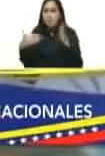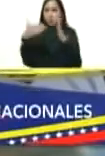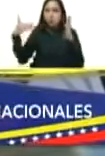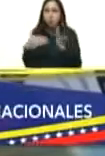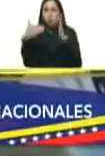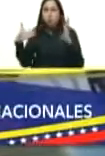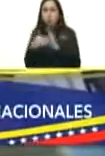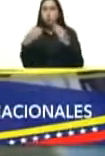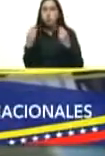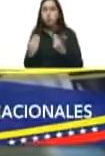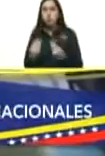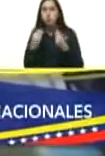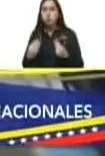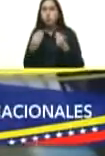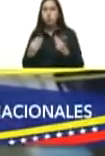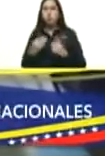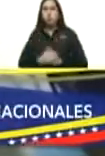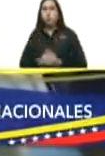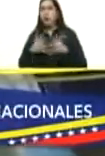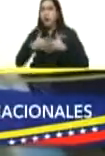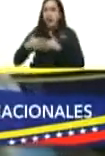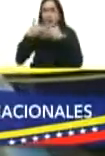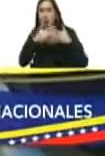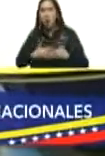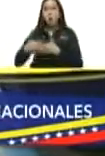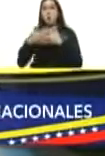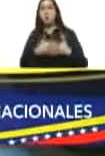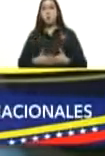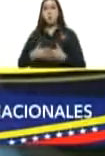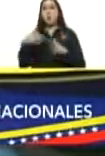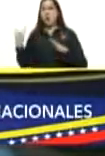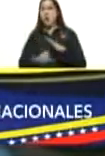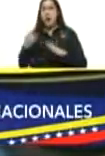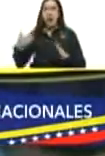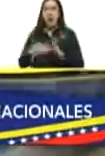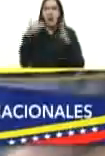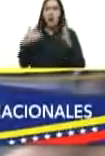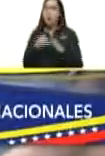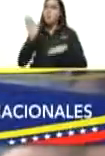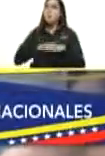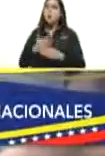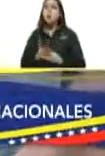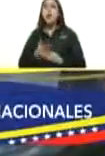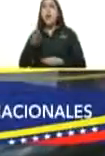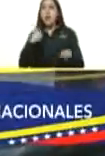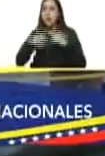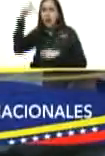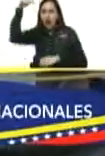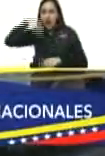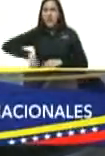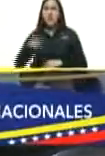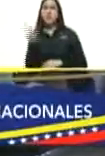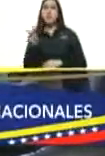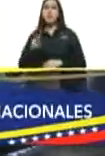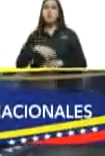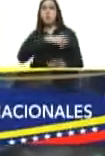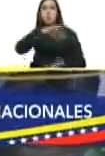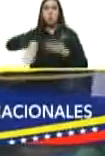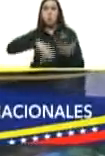de la OFAC de Estados Unidos amenazándolo si le vendía el Rendecivir a Venezuela